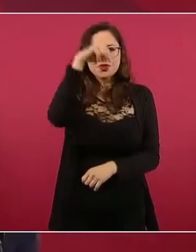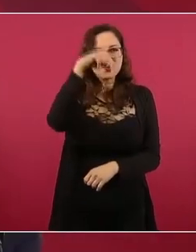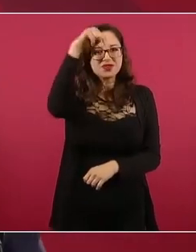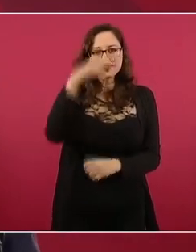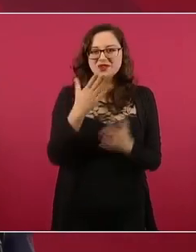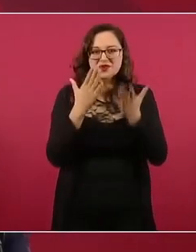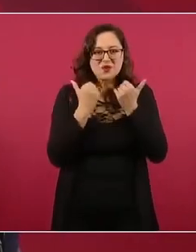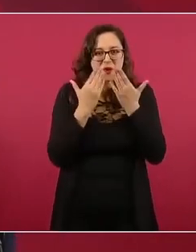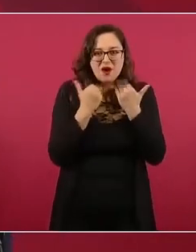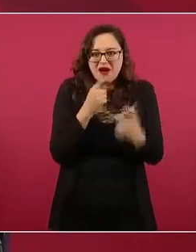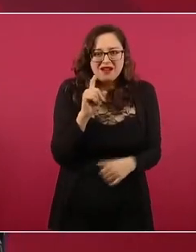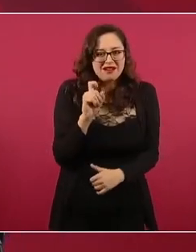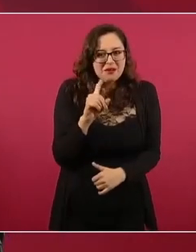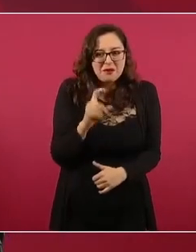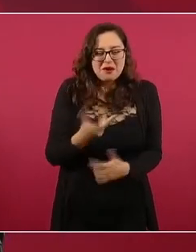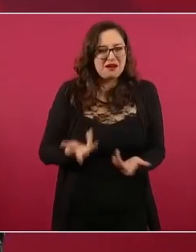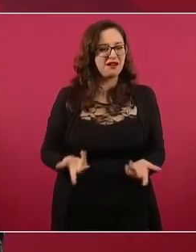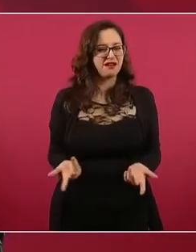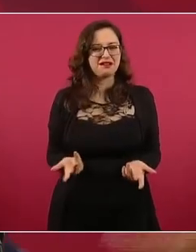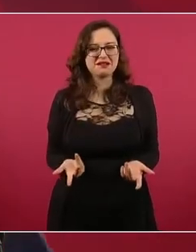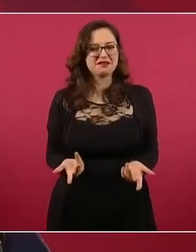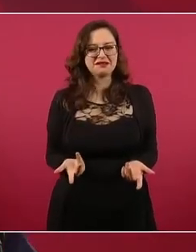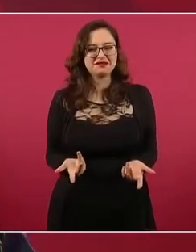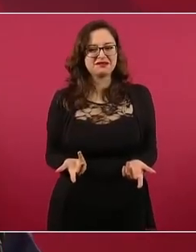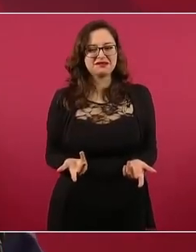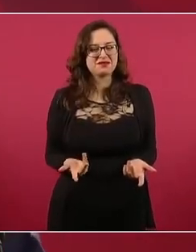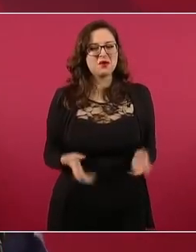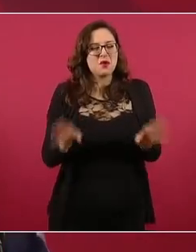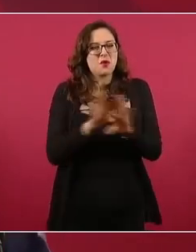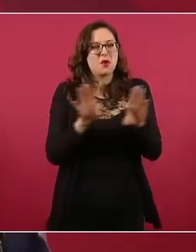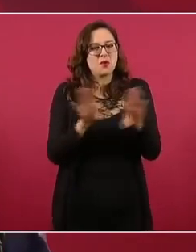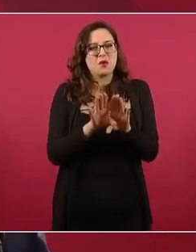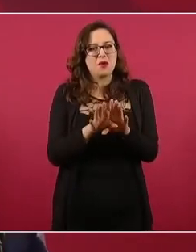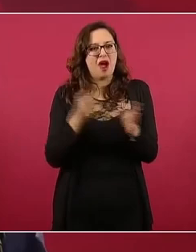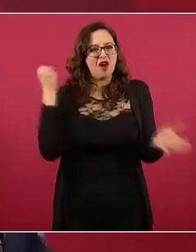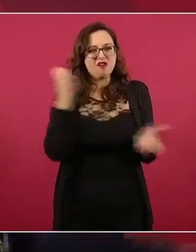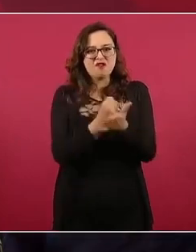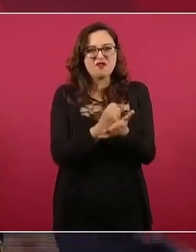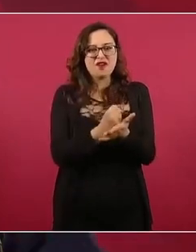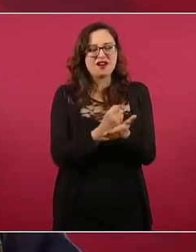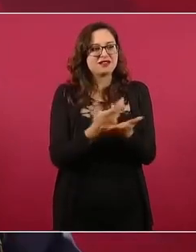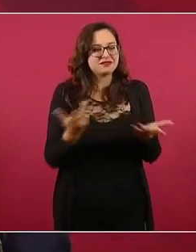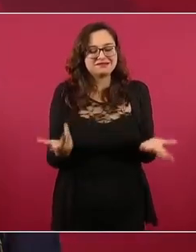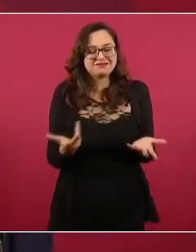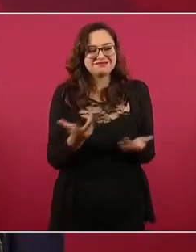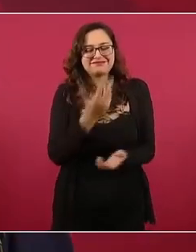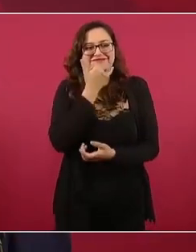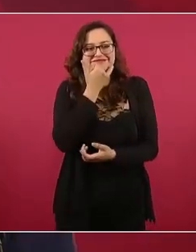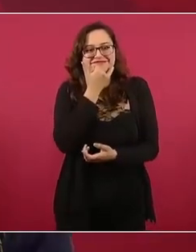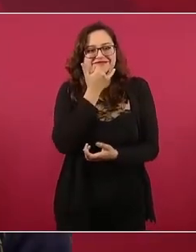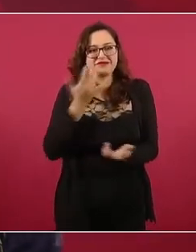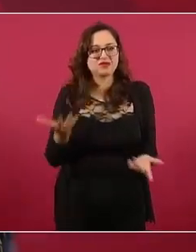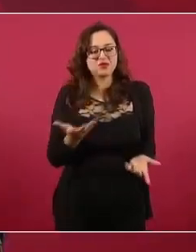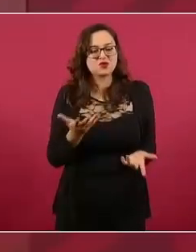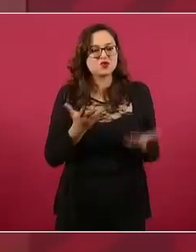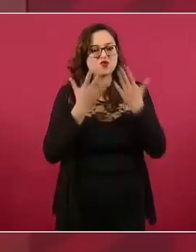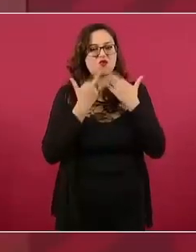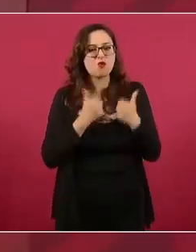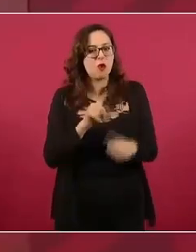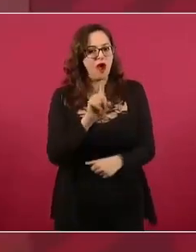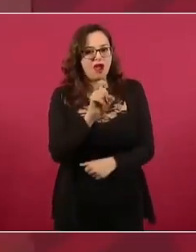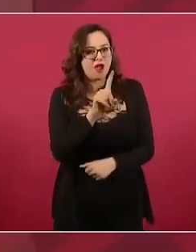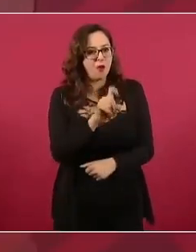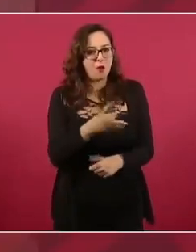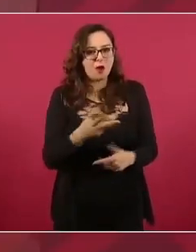en desarrollar regiones donde no hay agua. Sí tienen otras